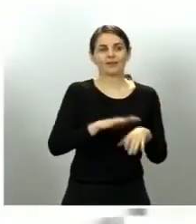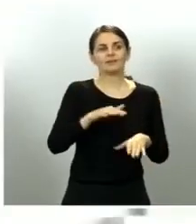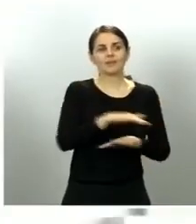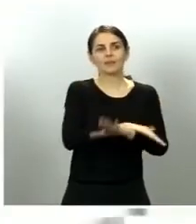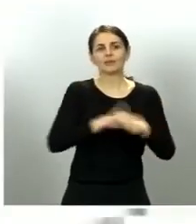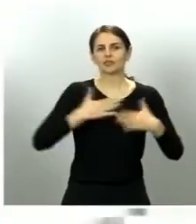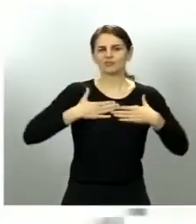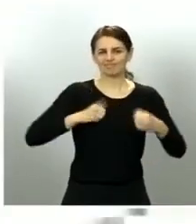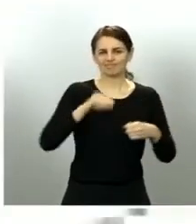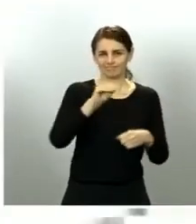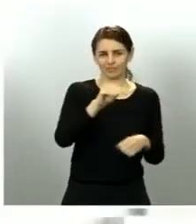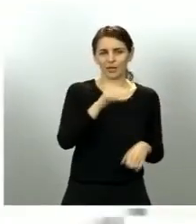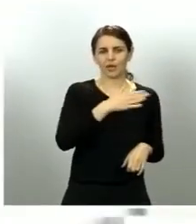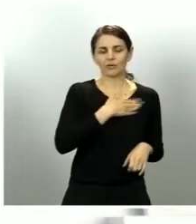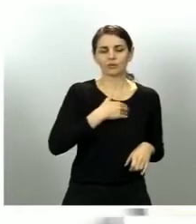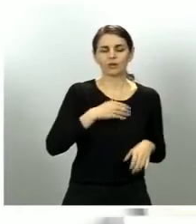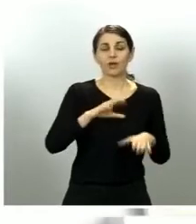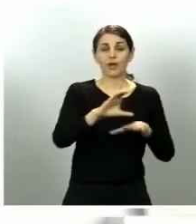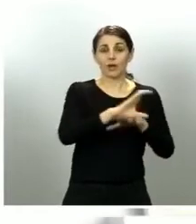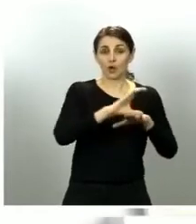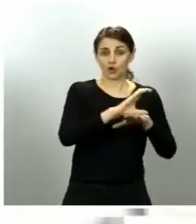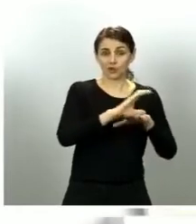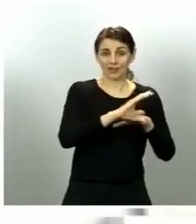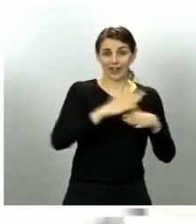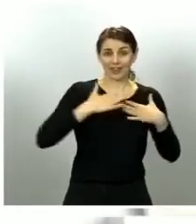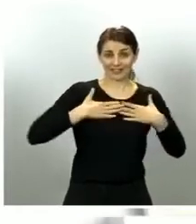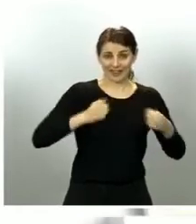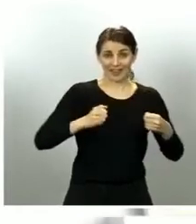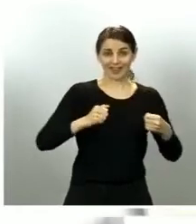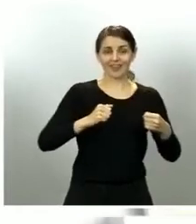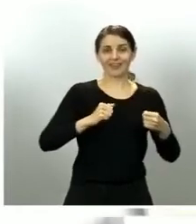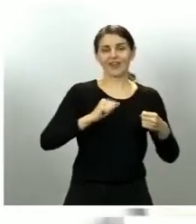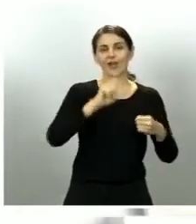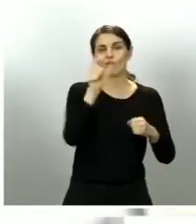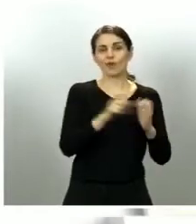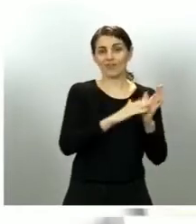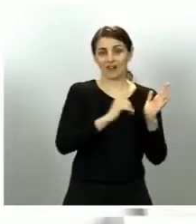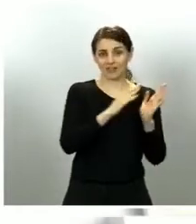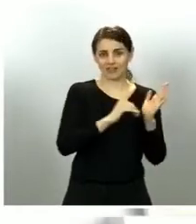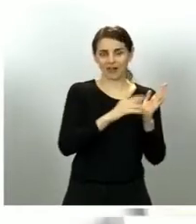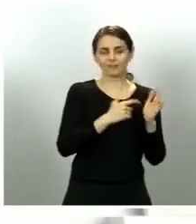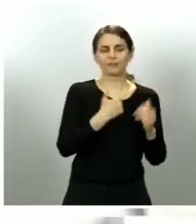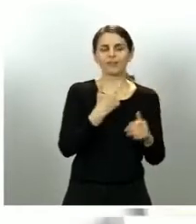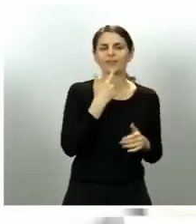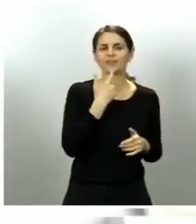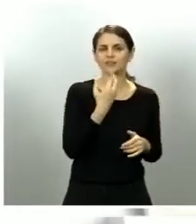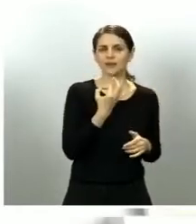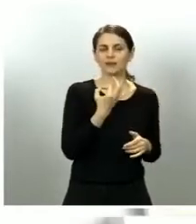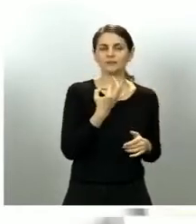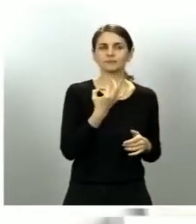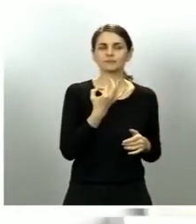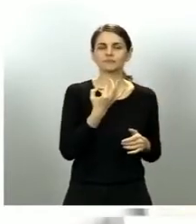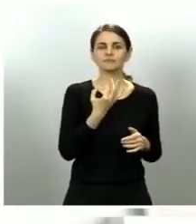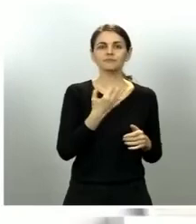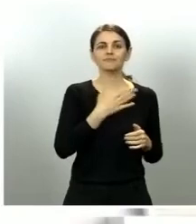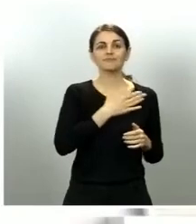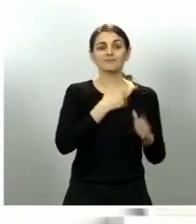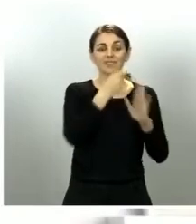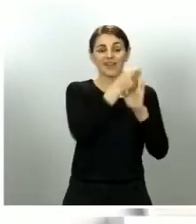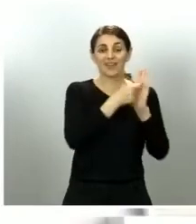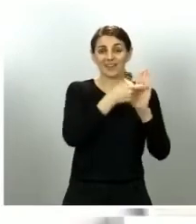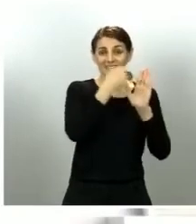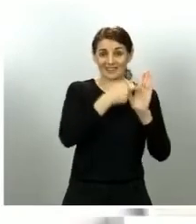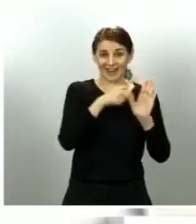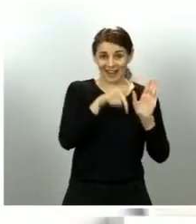consellera de sanidad de la comunidad valenciana Ana Barceló ha anunciado que pedirá que la desescalada aquí en nuestro territorio